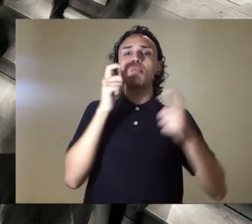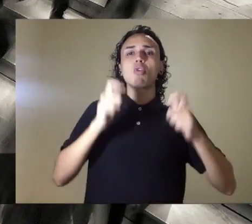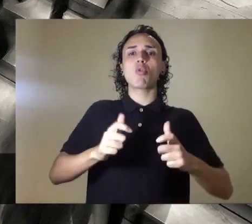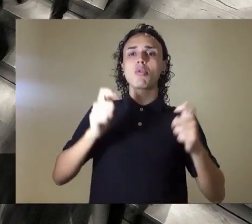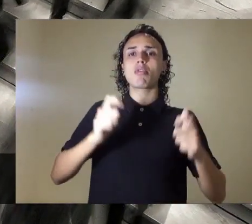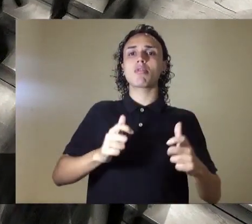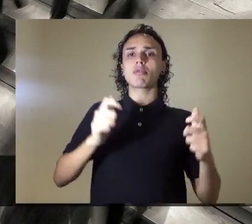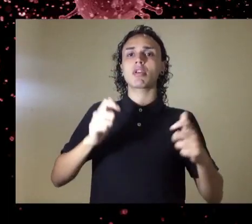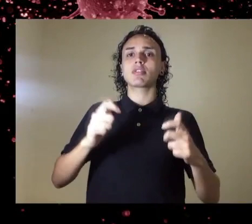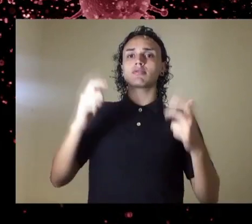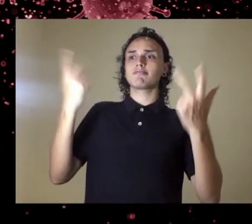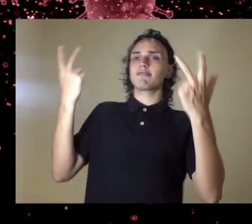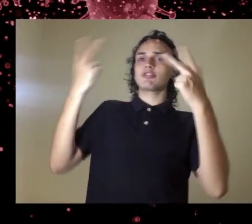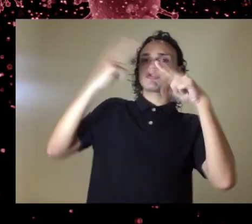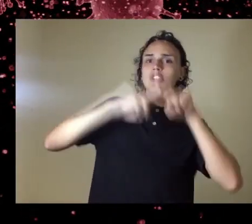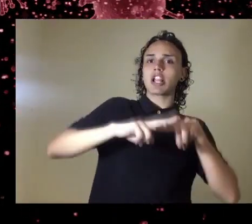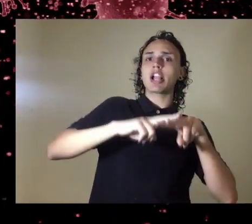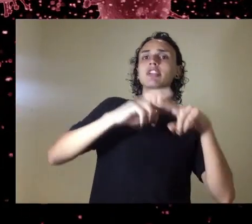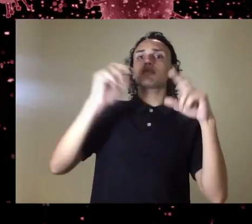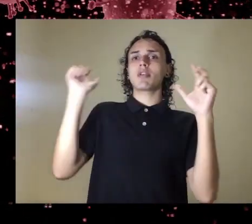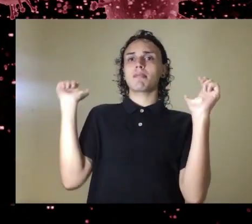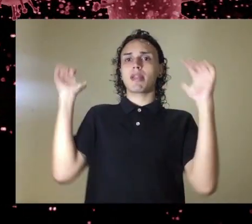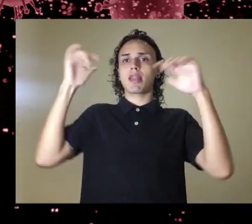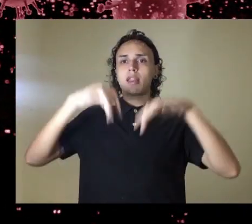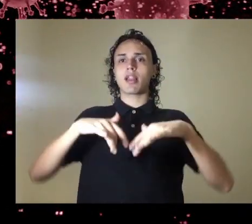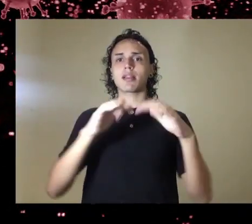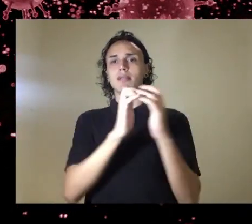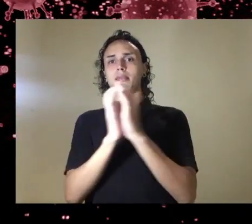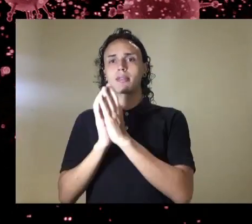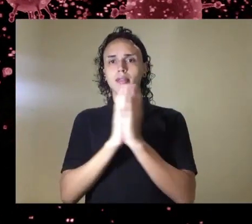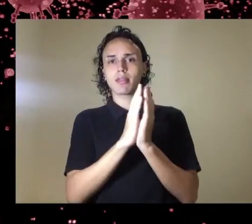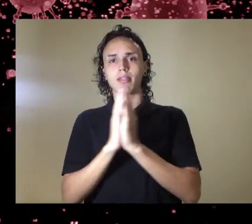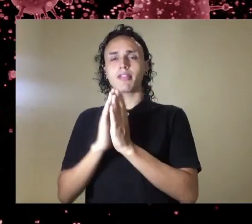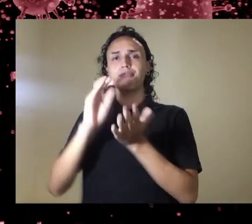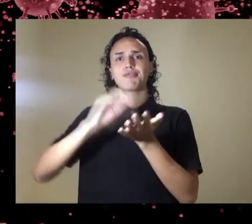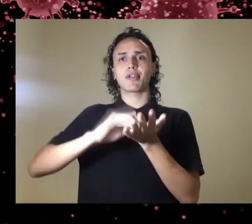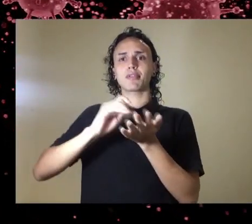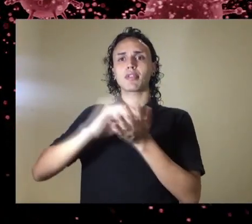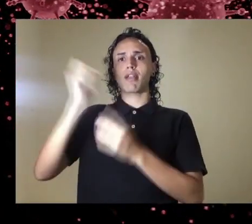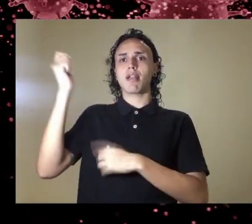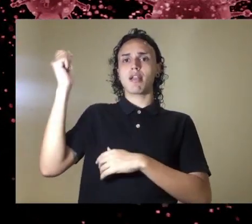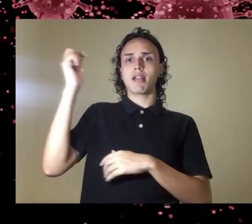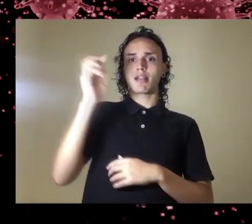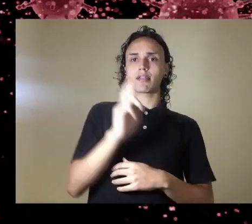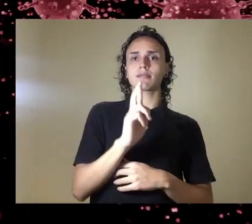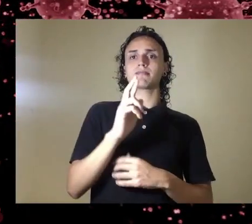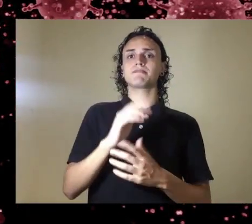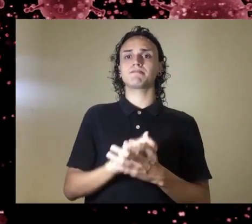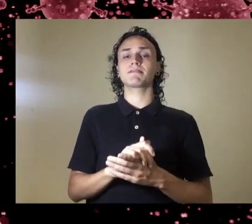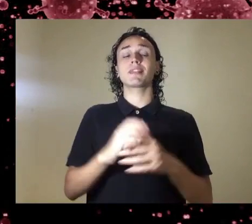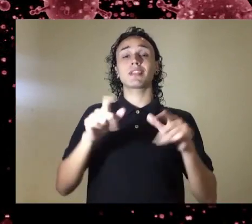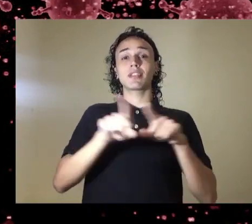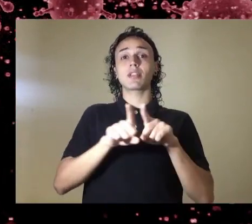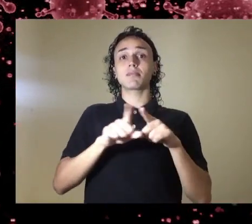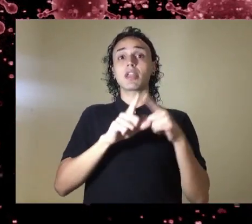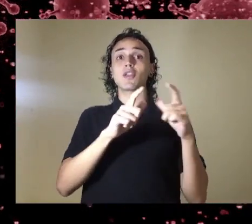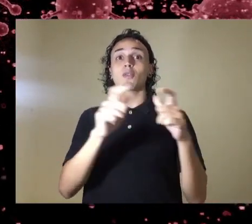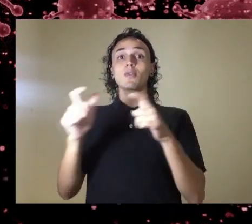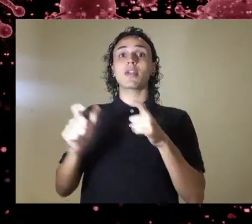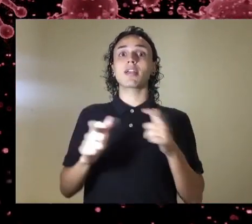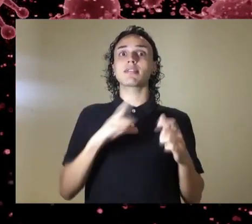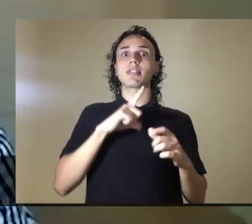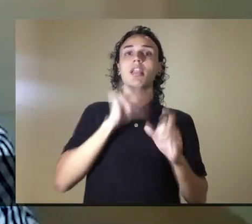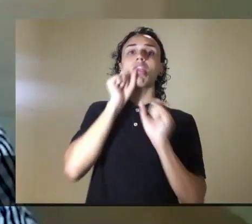personas en las que se produzca con facilidad la diseminación de aerosoles,